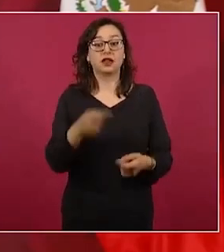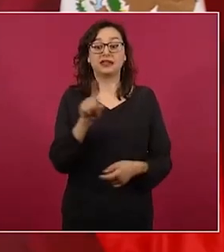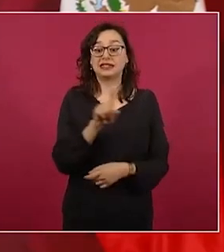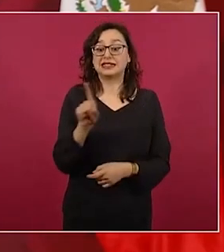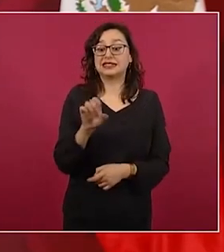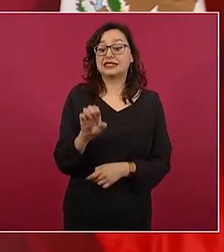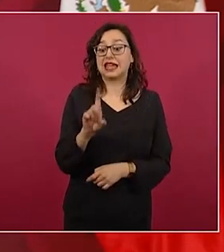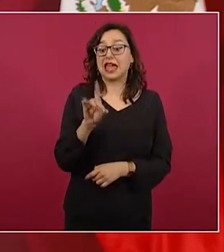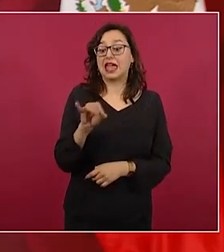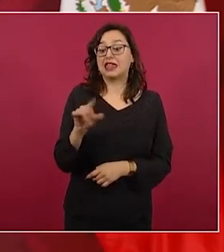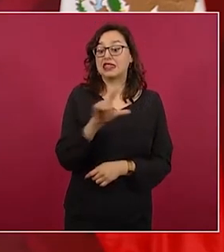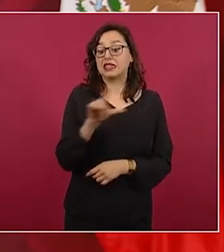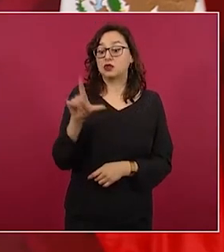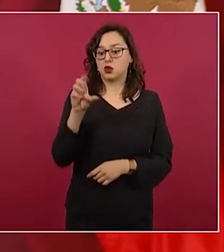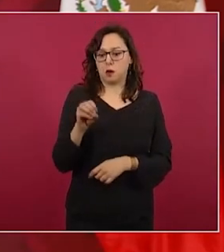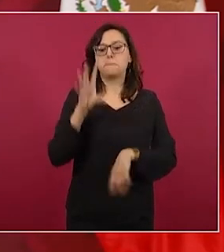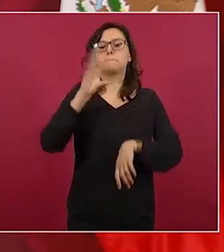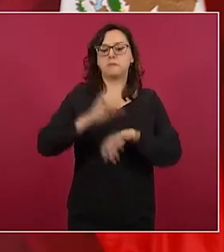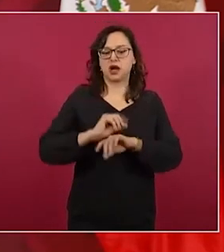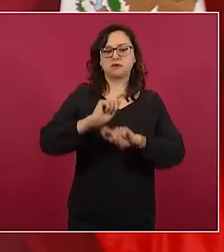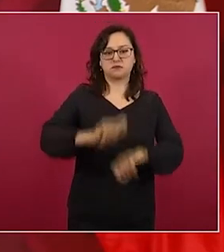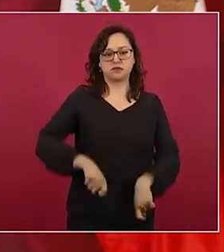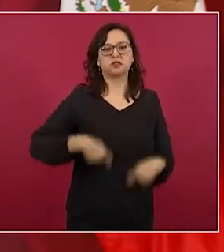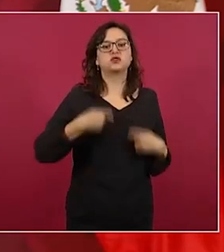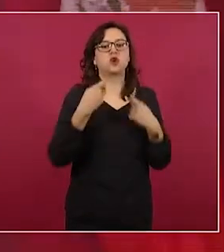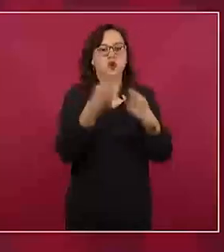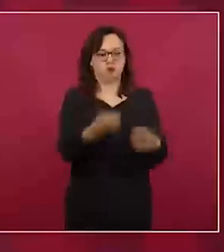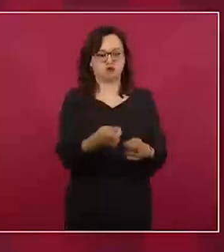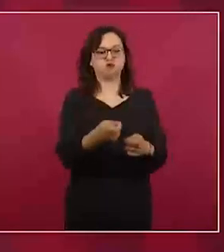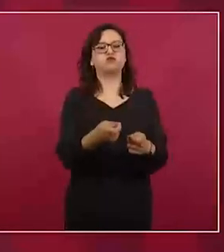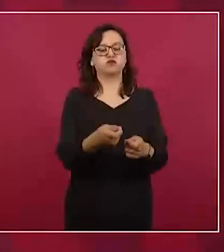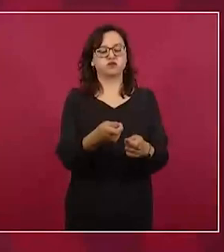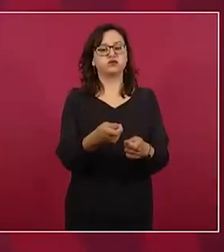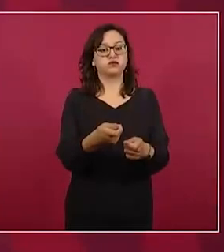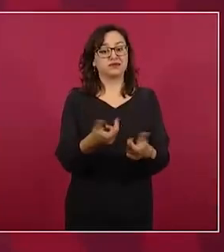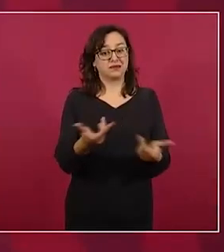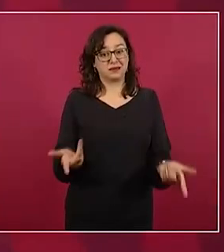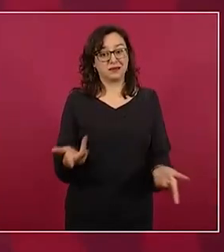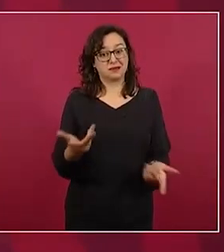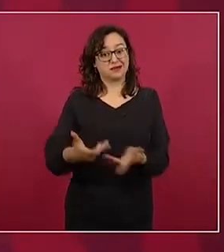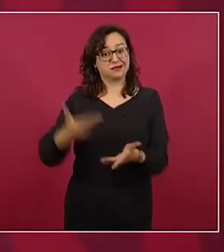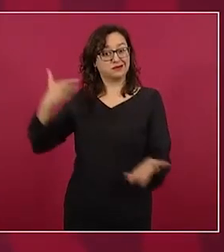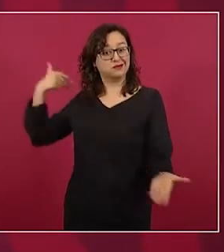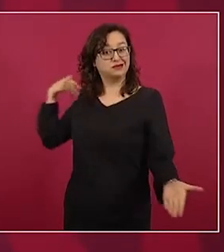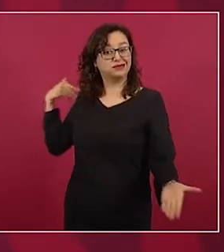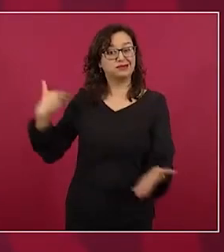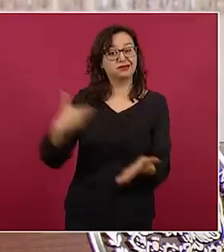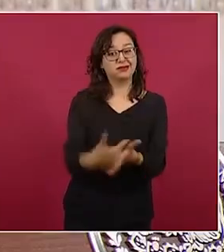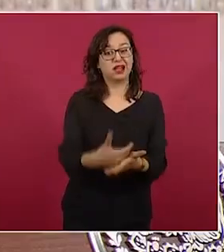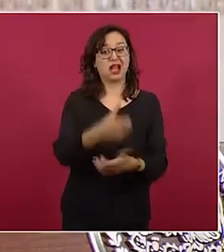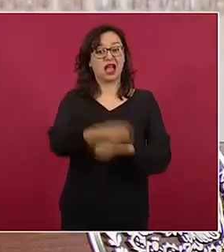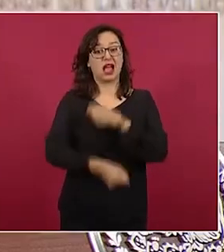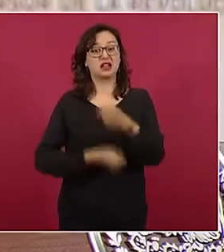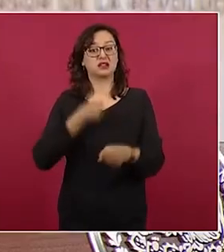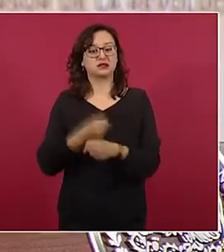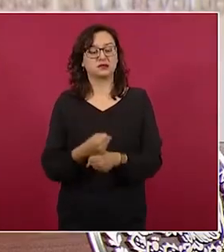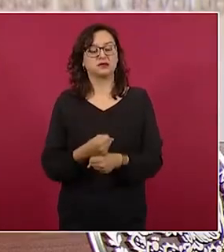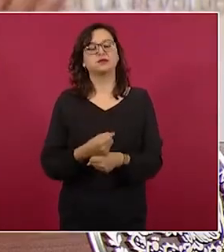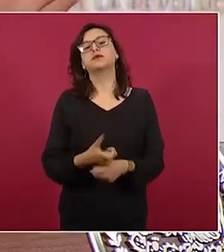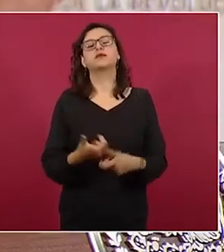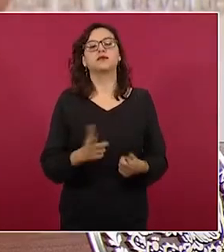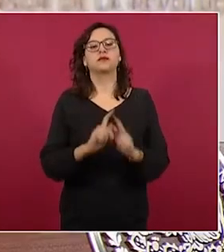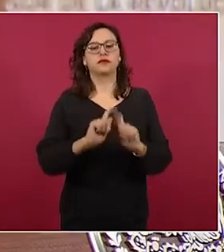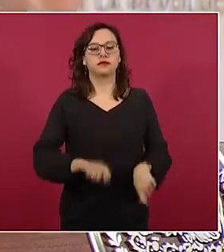Cedillo, en diciembre le dieron los permisos, ya